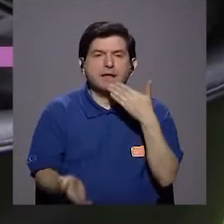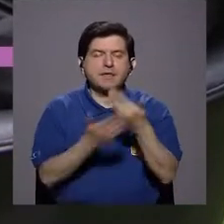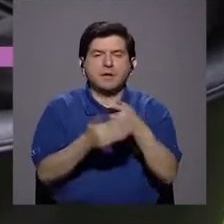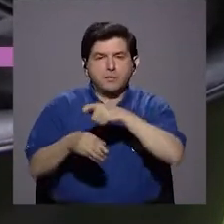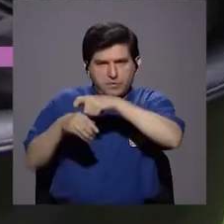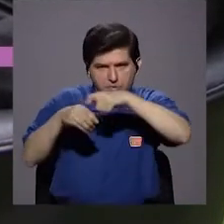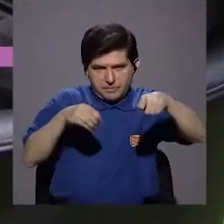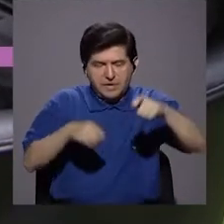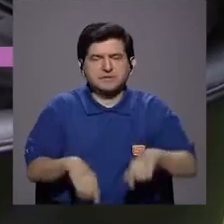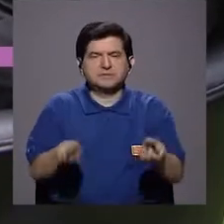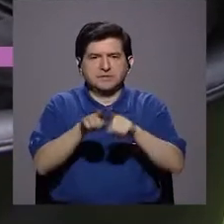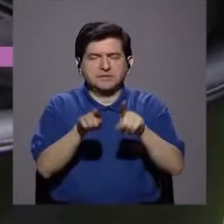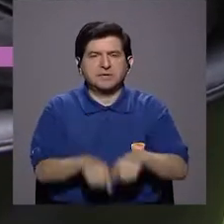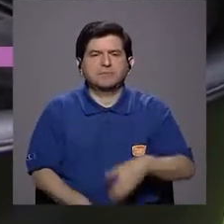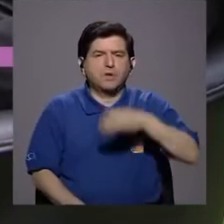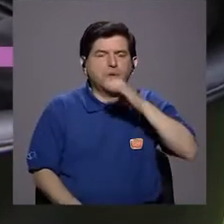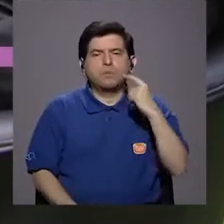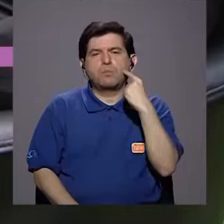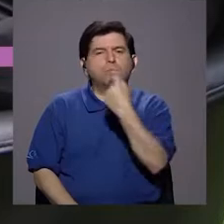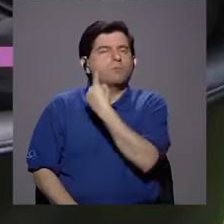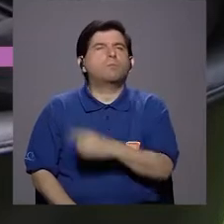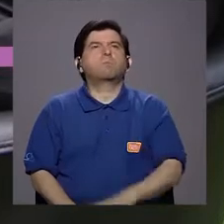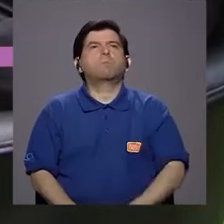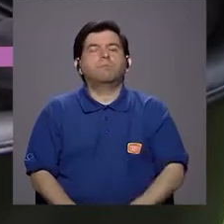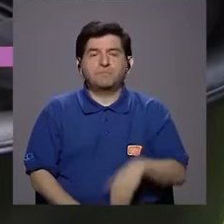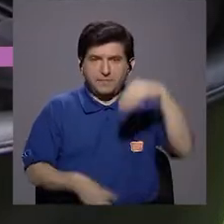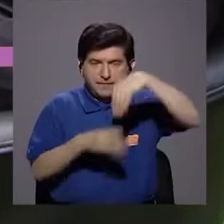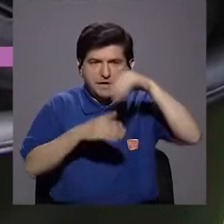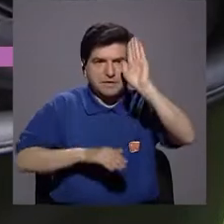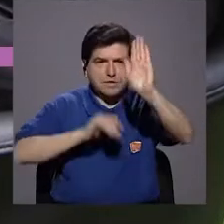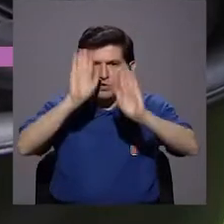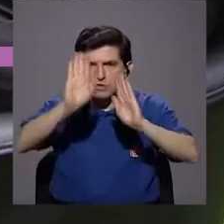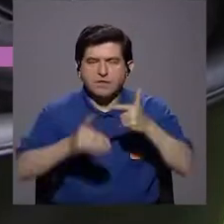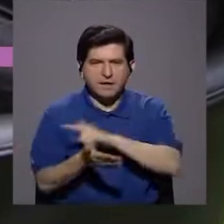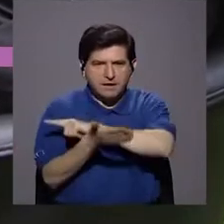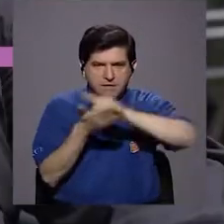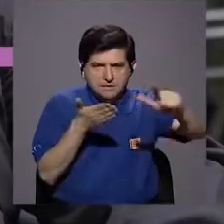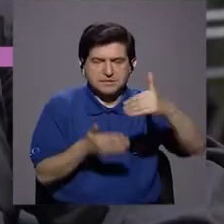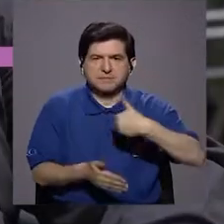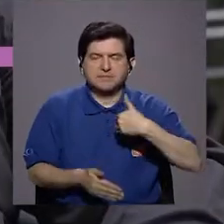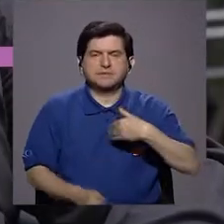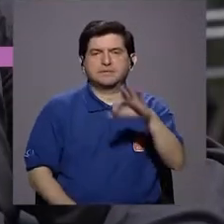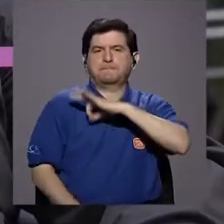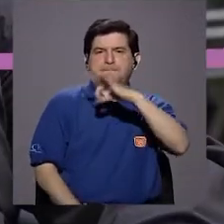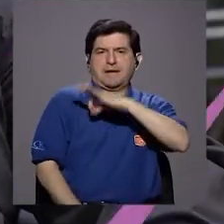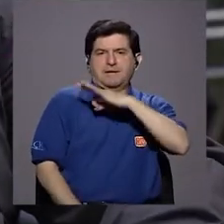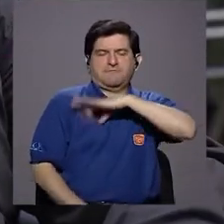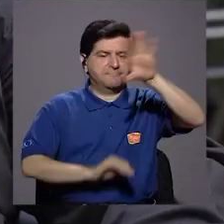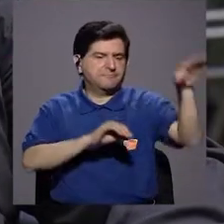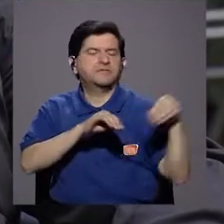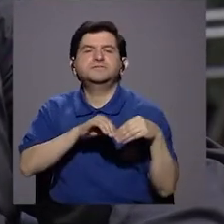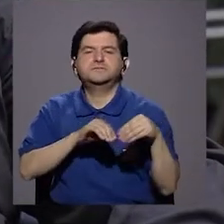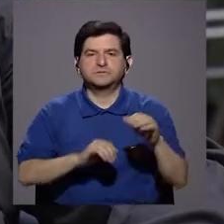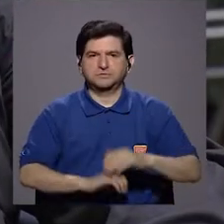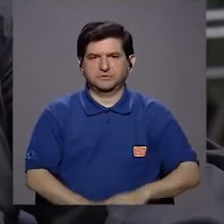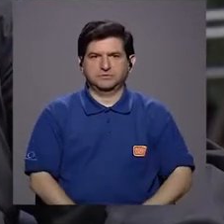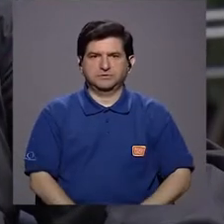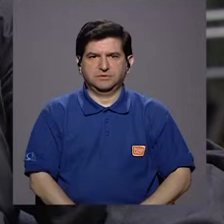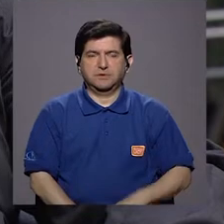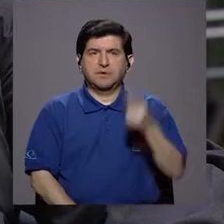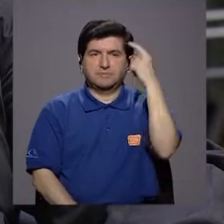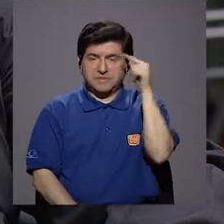le agregas una buena pasta dental, si a eso le agregas un enjuague en tu esquema, digamos, de higiene, vas a obtener beneficios extra